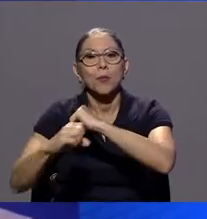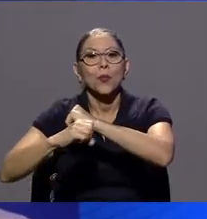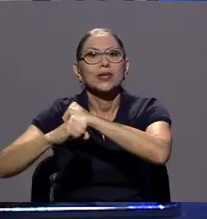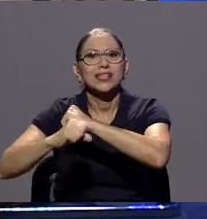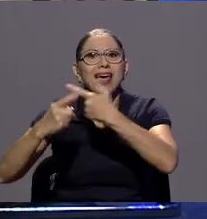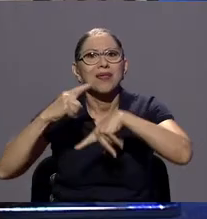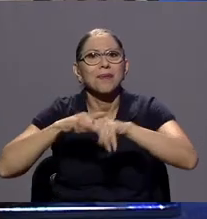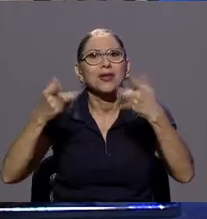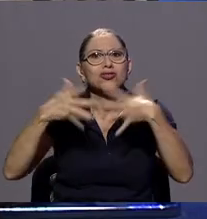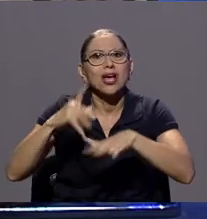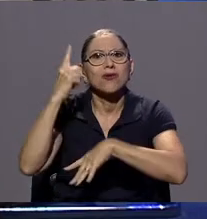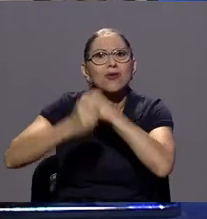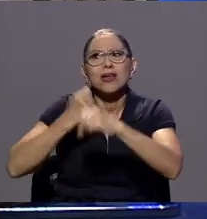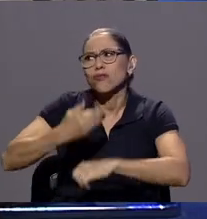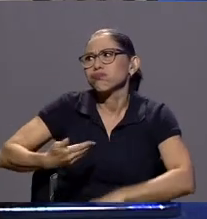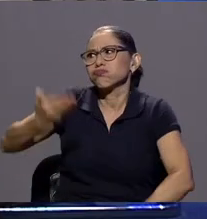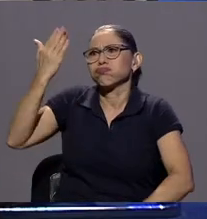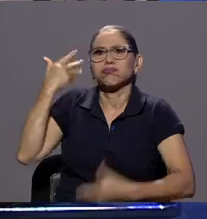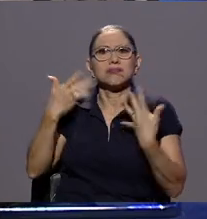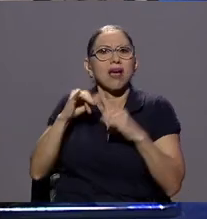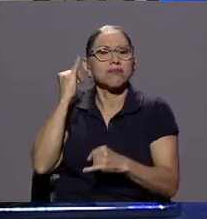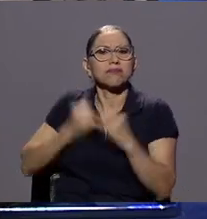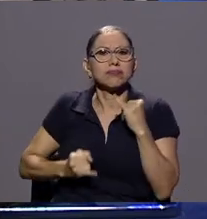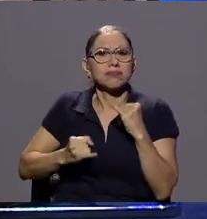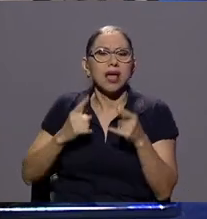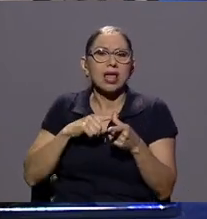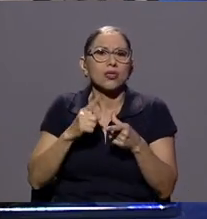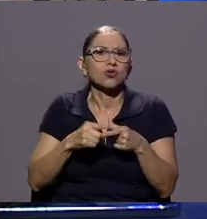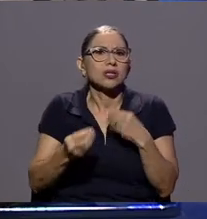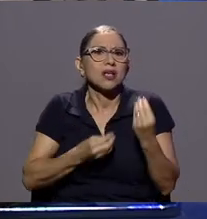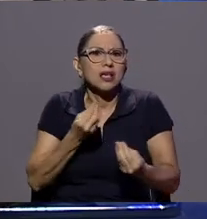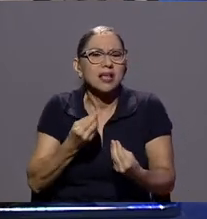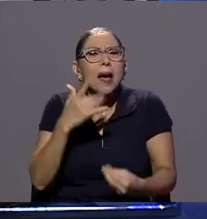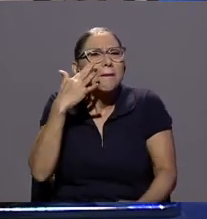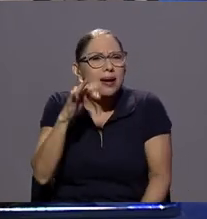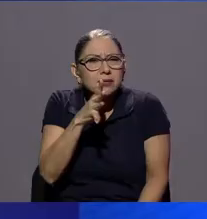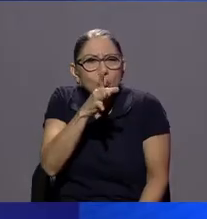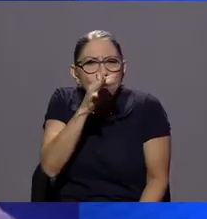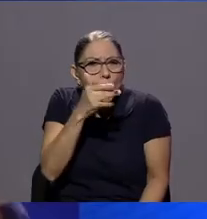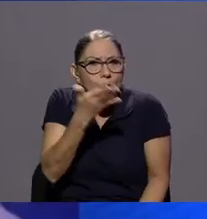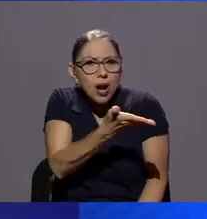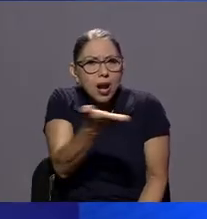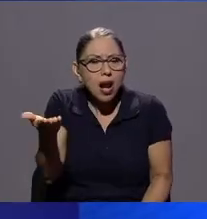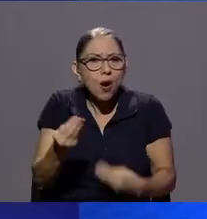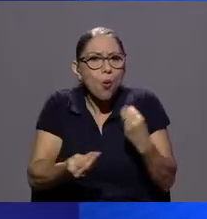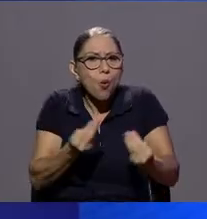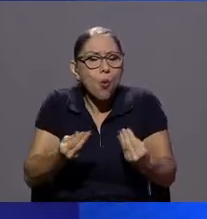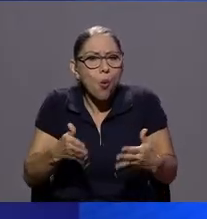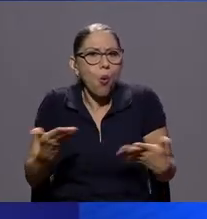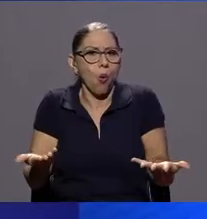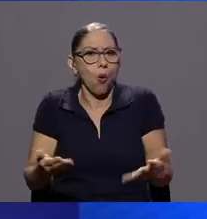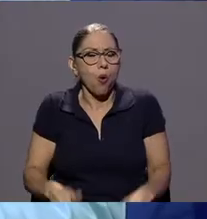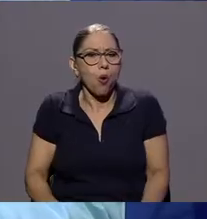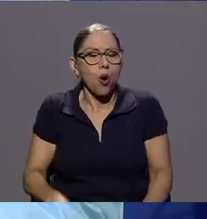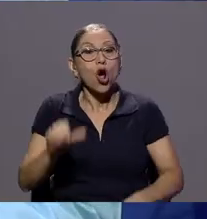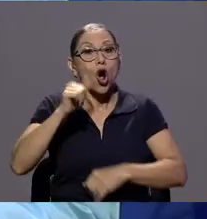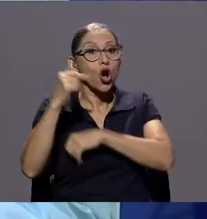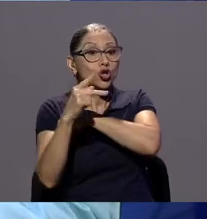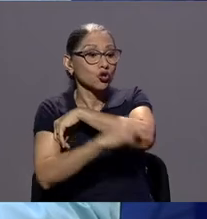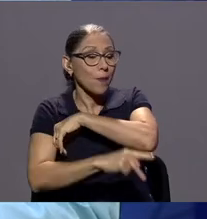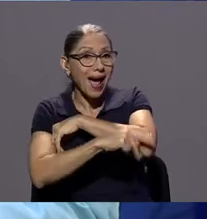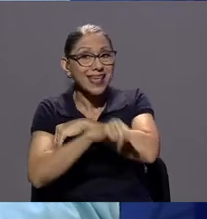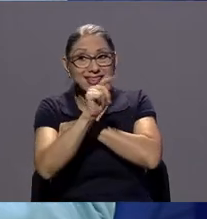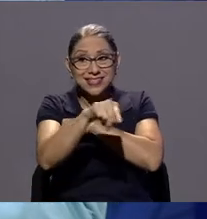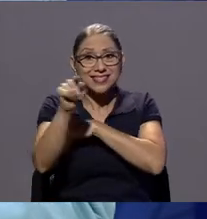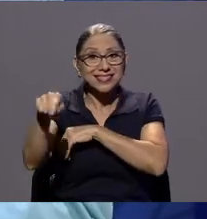bien entonces es casi como una burla en realidad para el consumidor ese tipo de acciones en otros países perdón incluso don Ronald